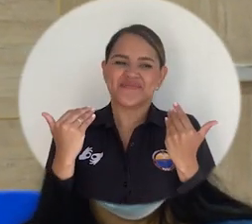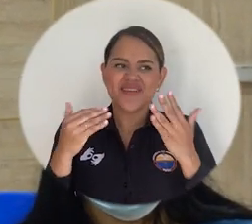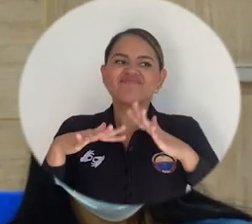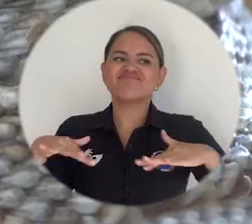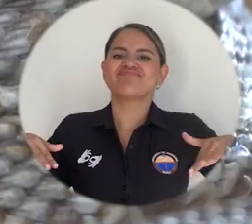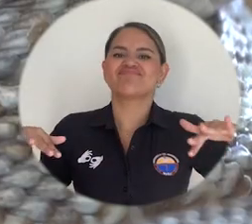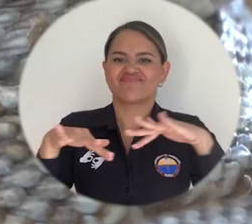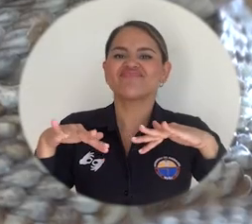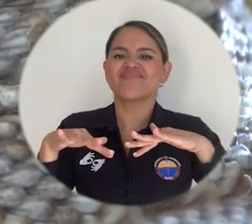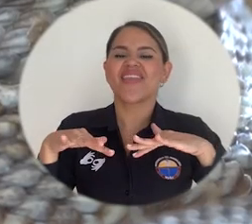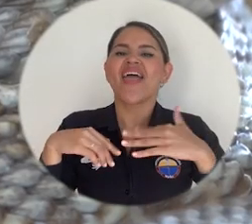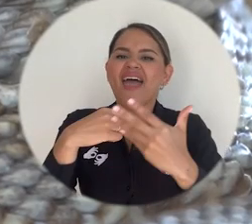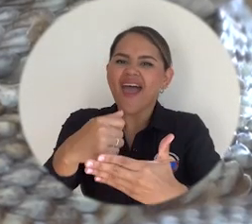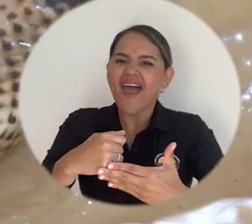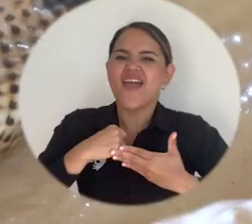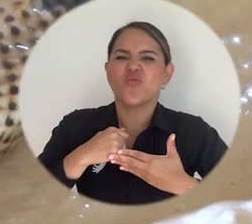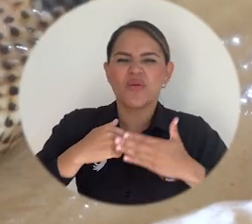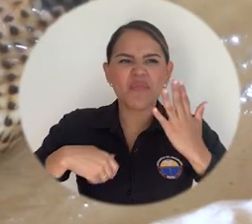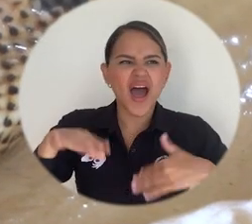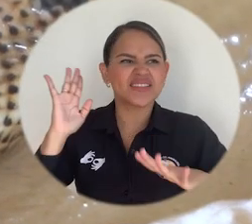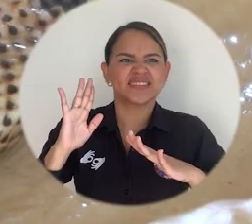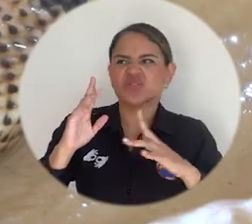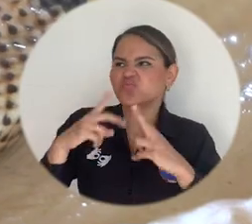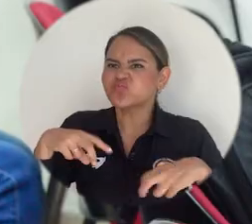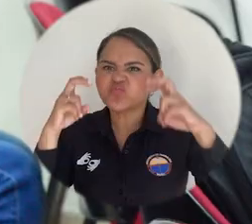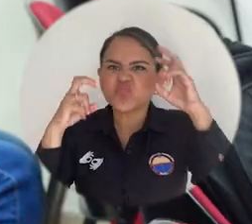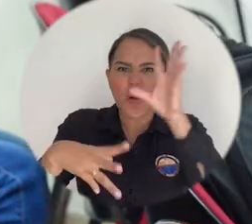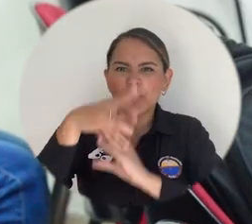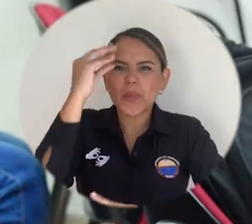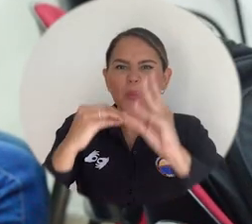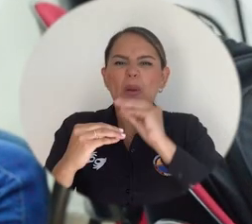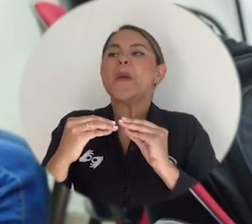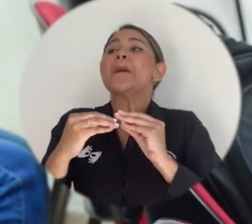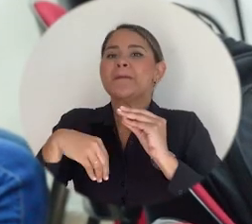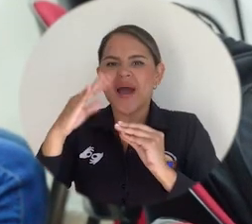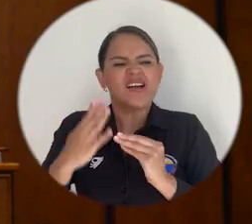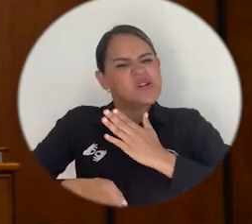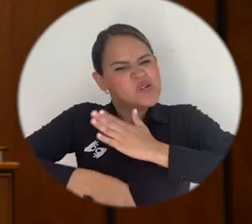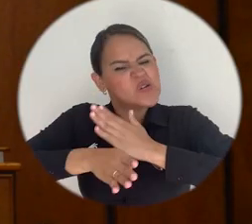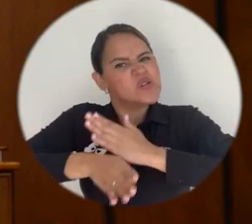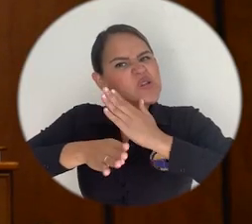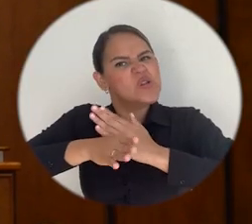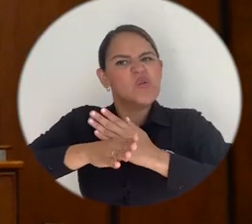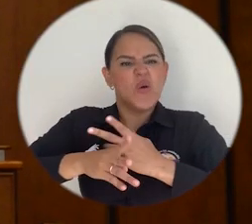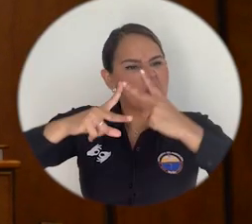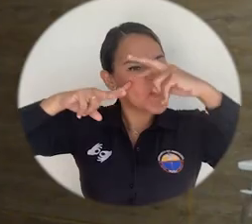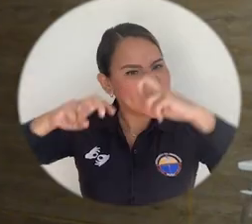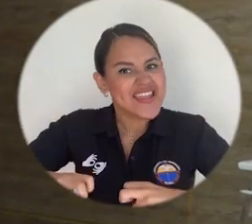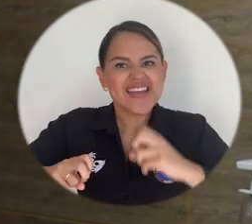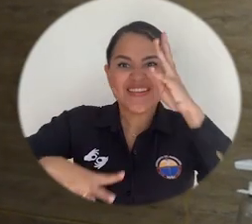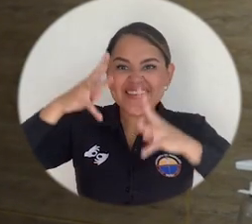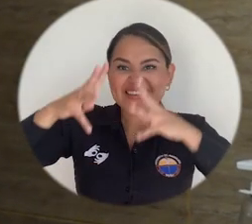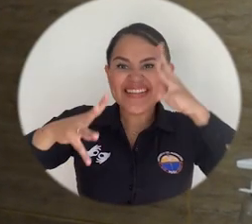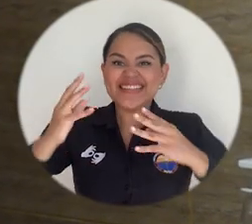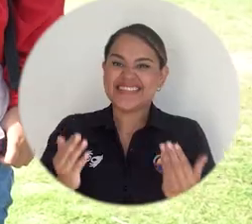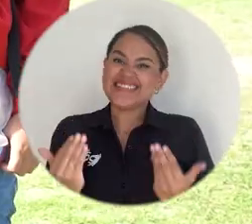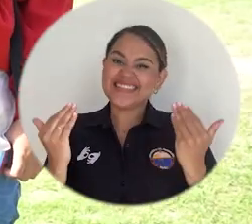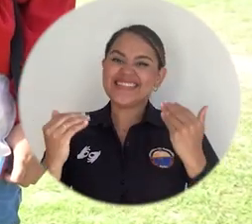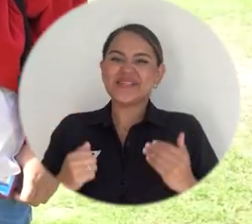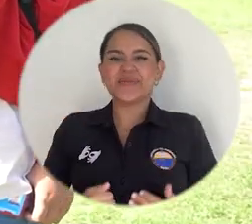a dudas, estos espacios se convierten en un acicate importante para seguir investigando, para seguir innovando.